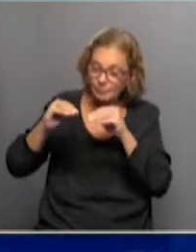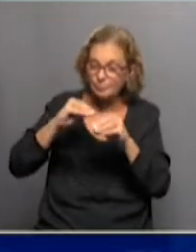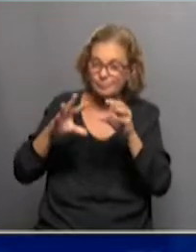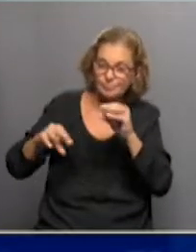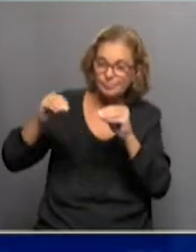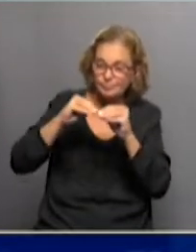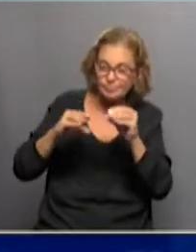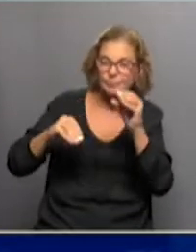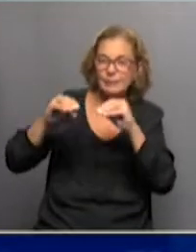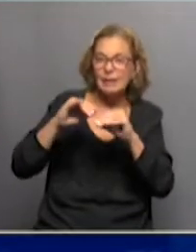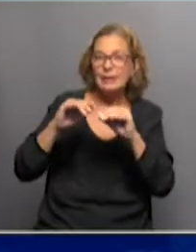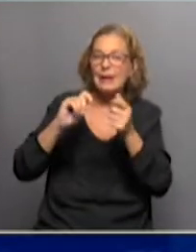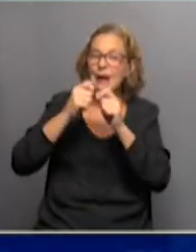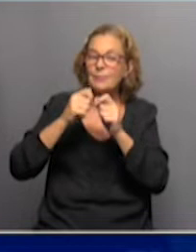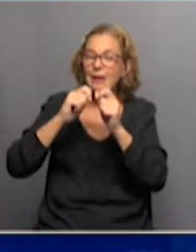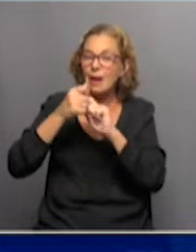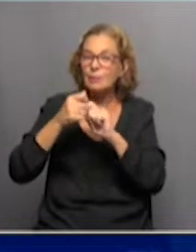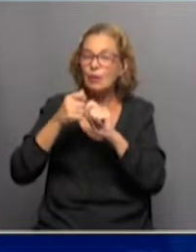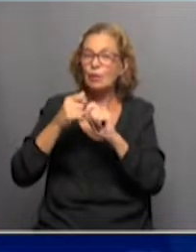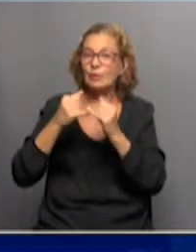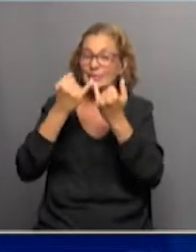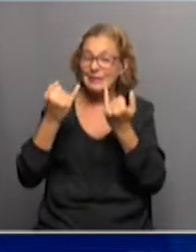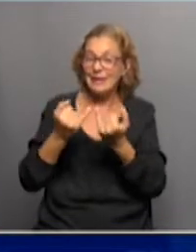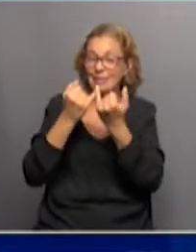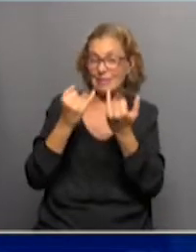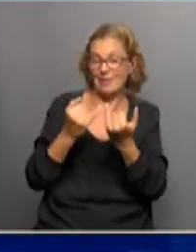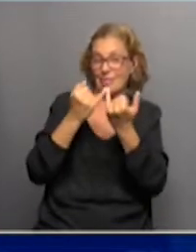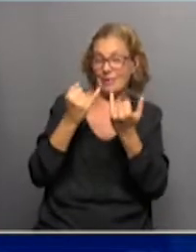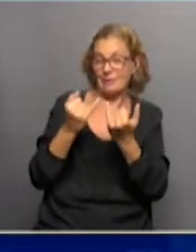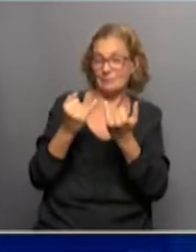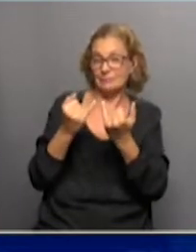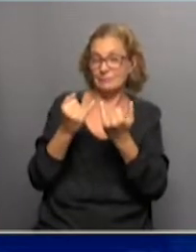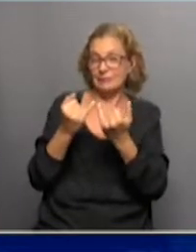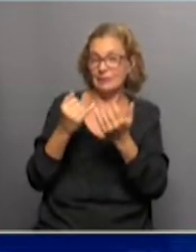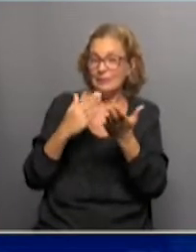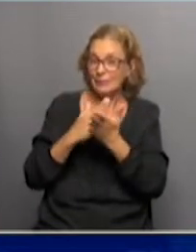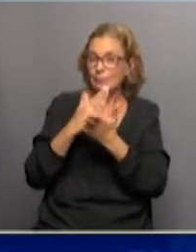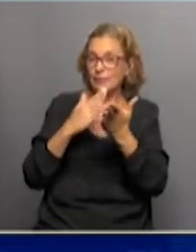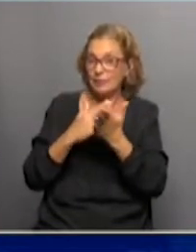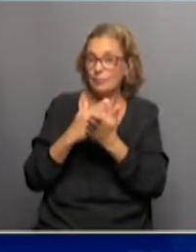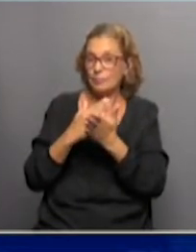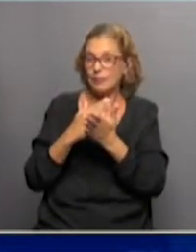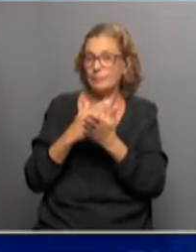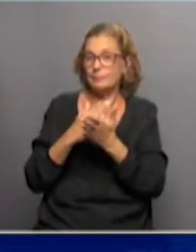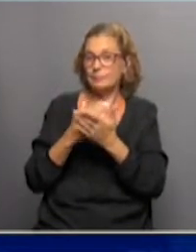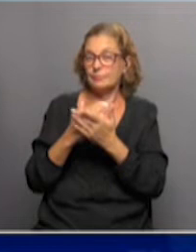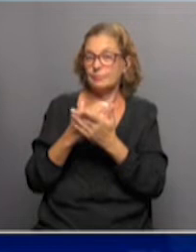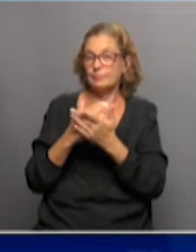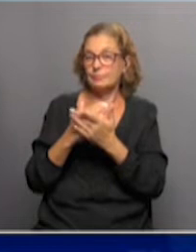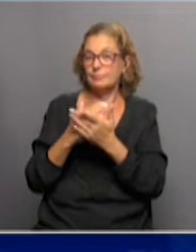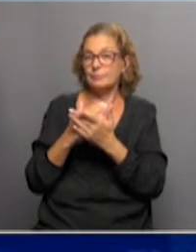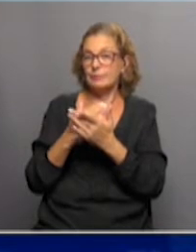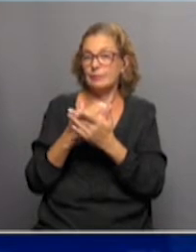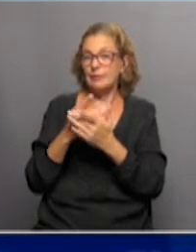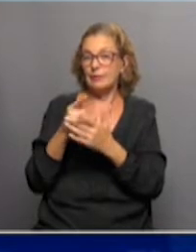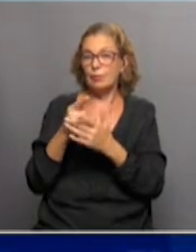y se va actualizando y se fue actualizando día a día y permanentemente, obviamente este era